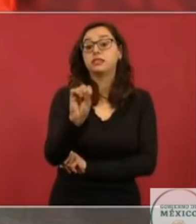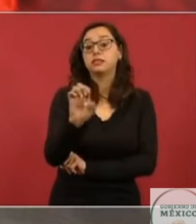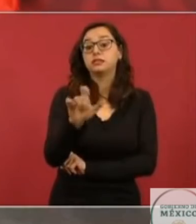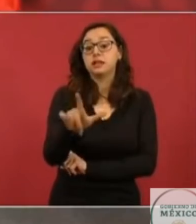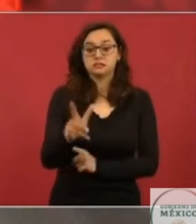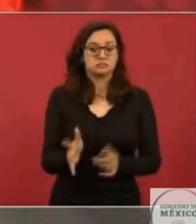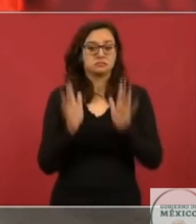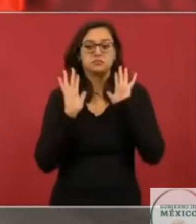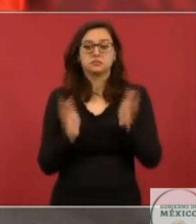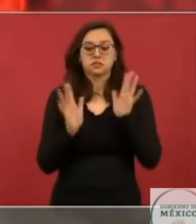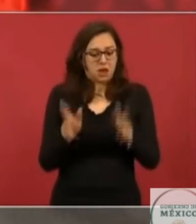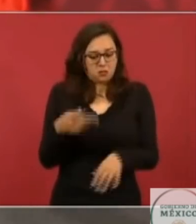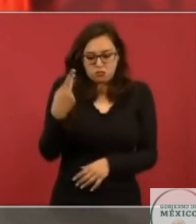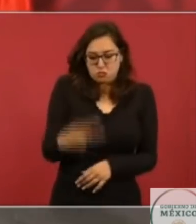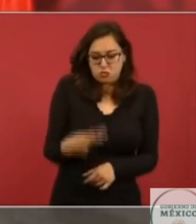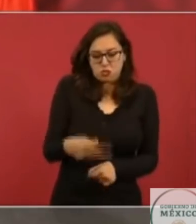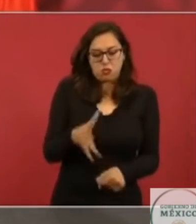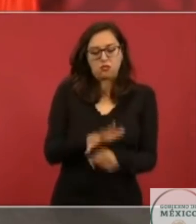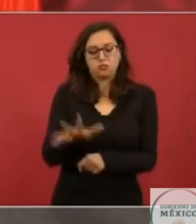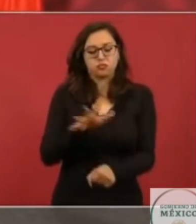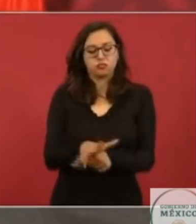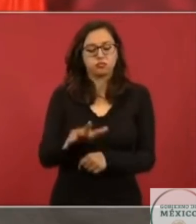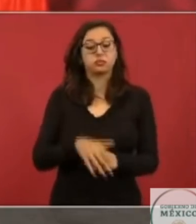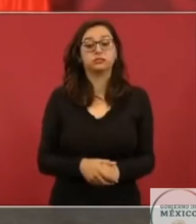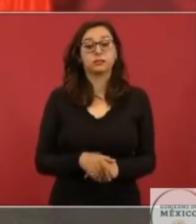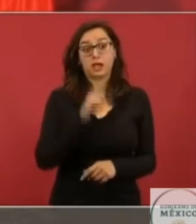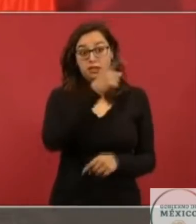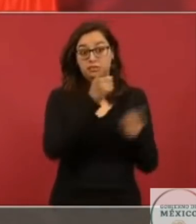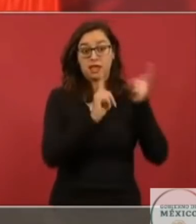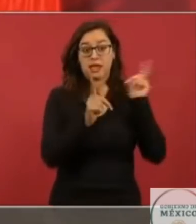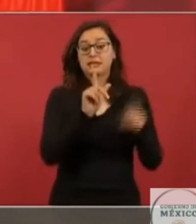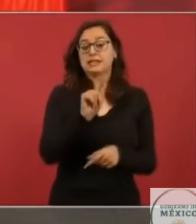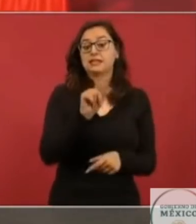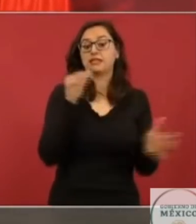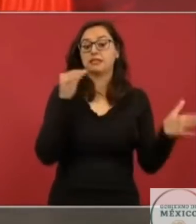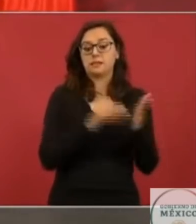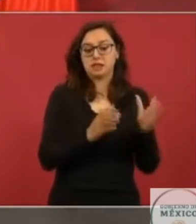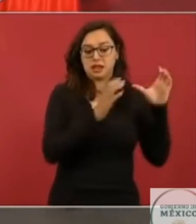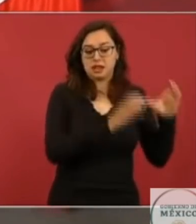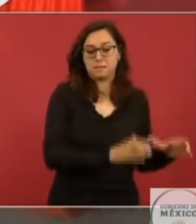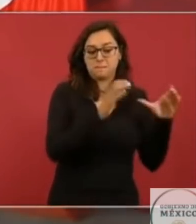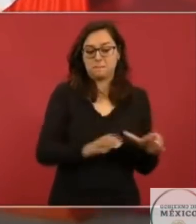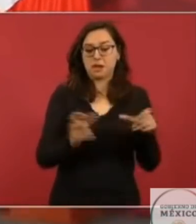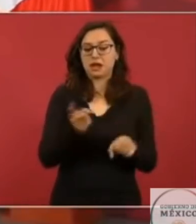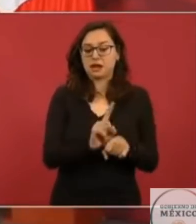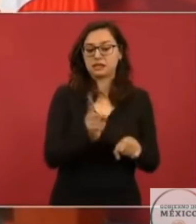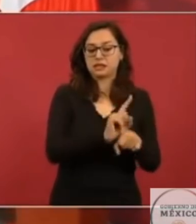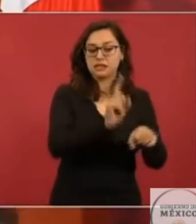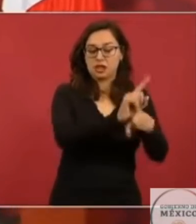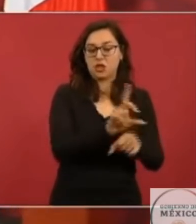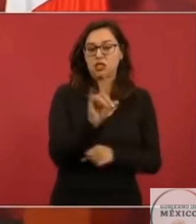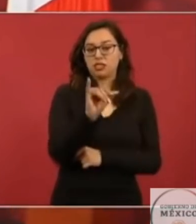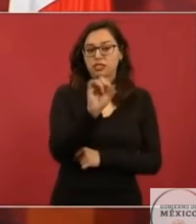refinería produce 70 mil barriles diarios de diésel. Y nosotros estamos comprando